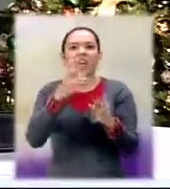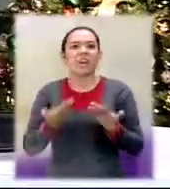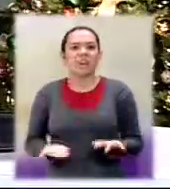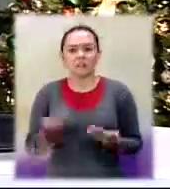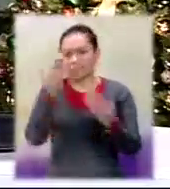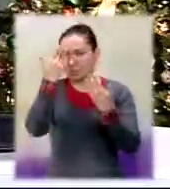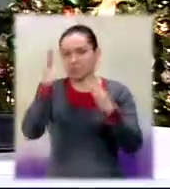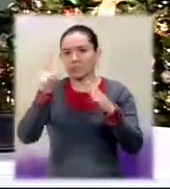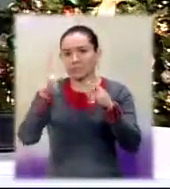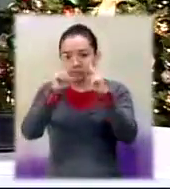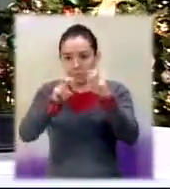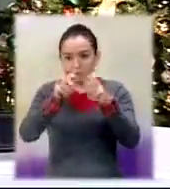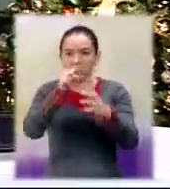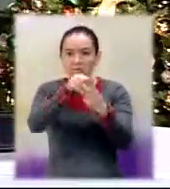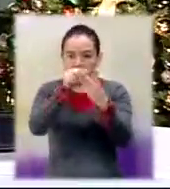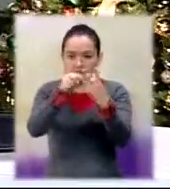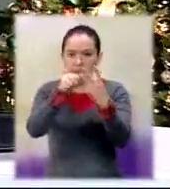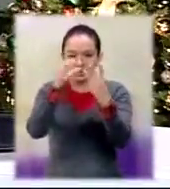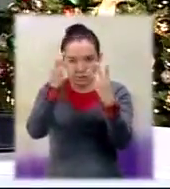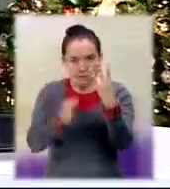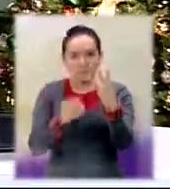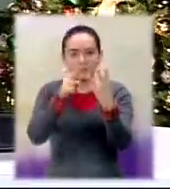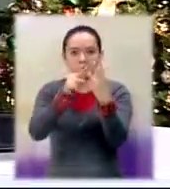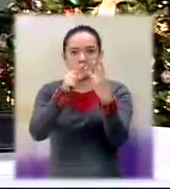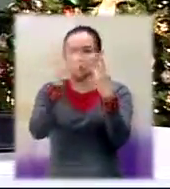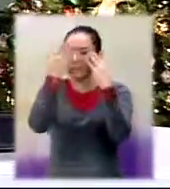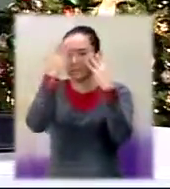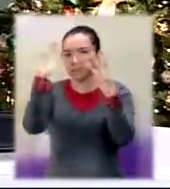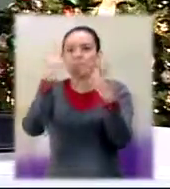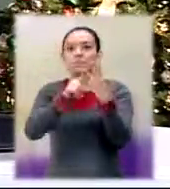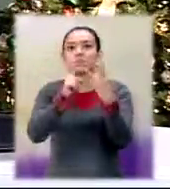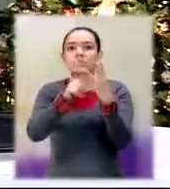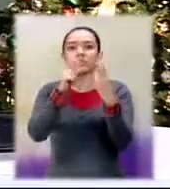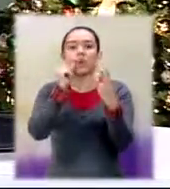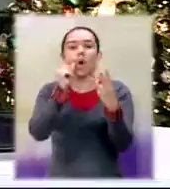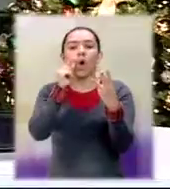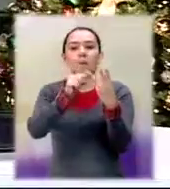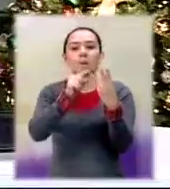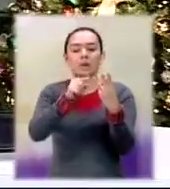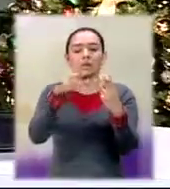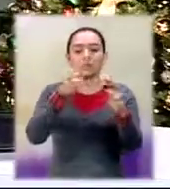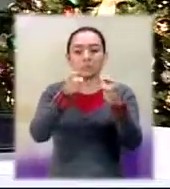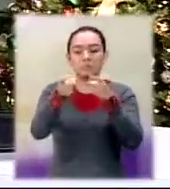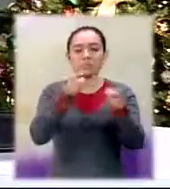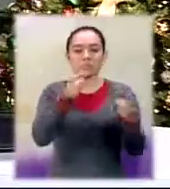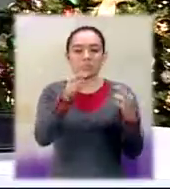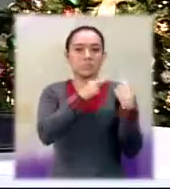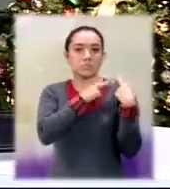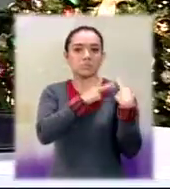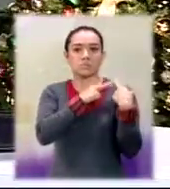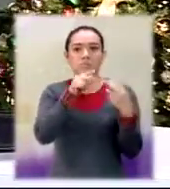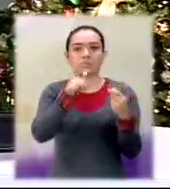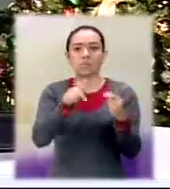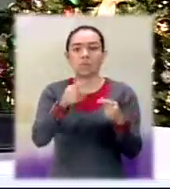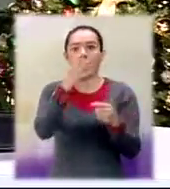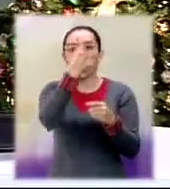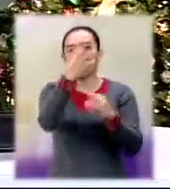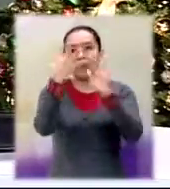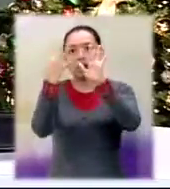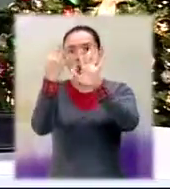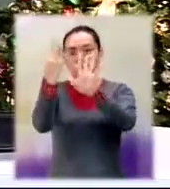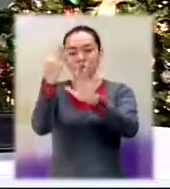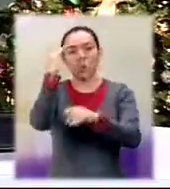y entre ellos se presume que es el del señor Odirio López González, de cuarenta y ocho años,